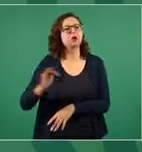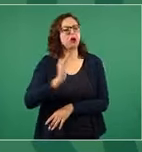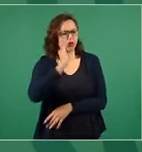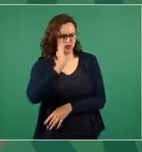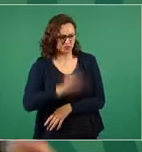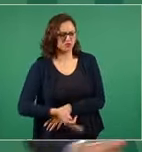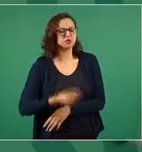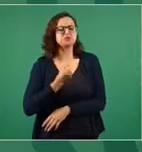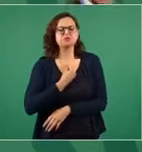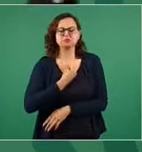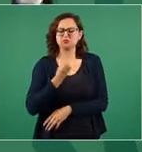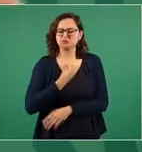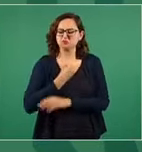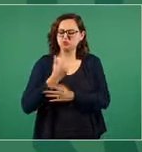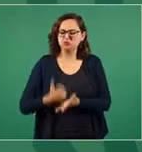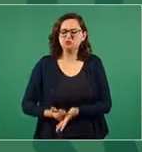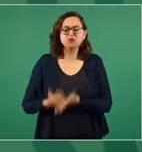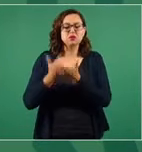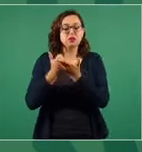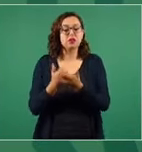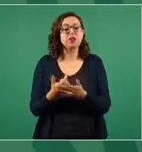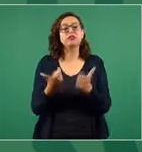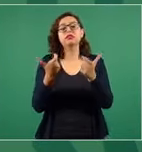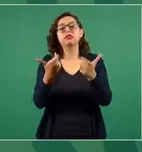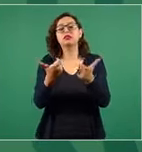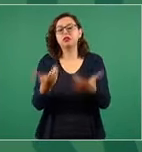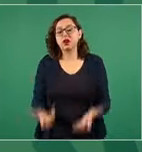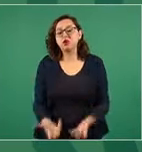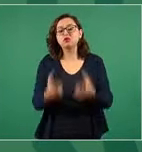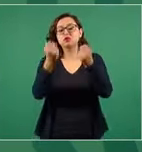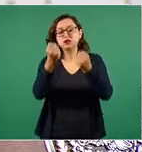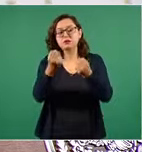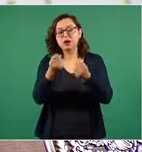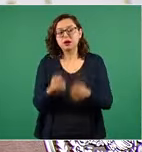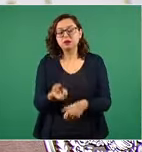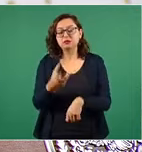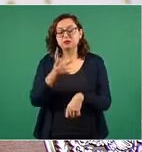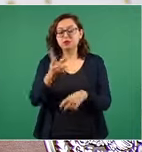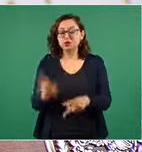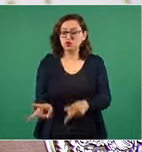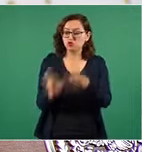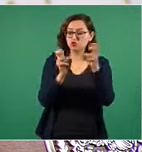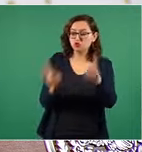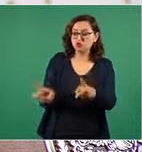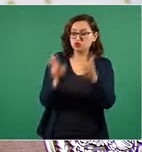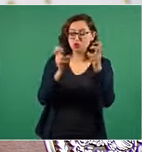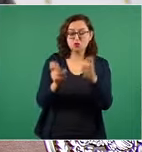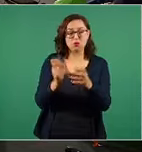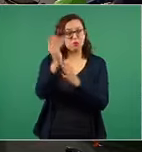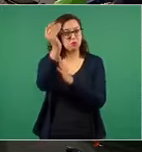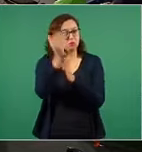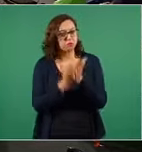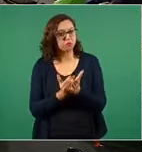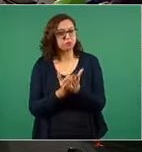con el apoyo de todo el pueblo por no permitir el huachicol? a ver a pon la lámina